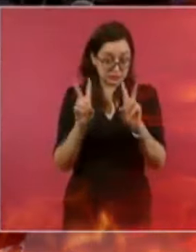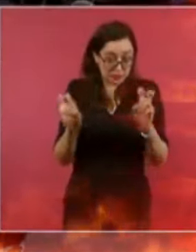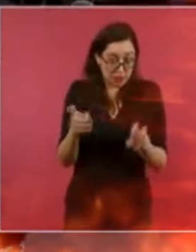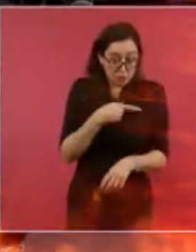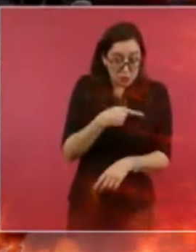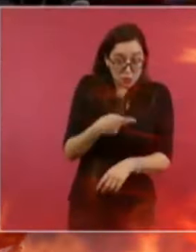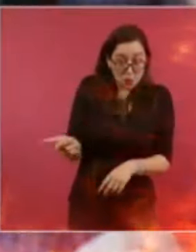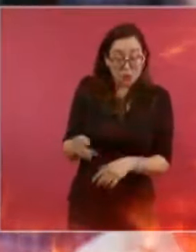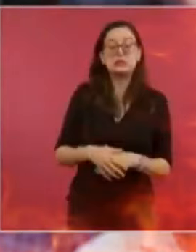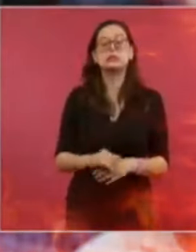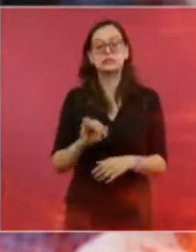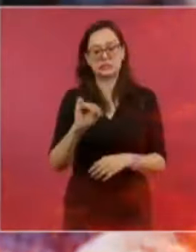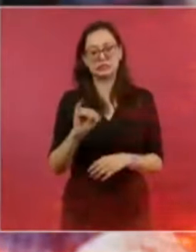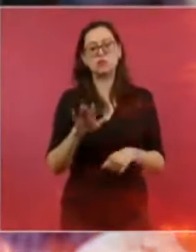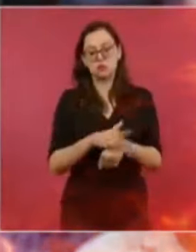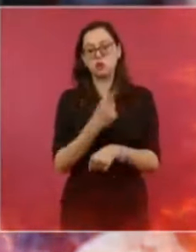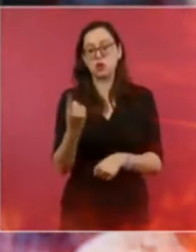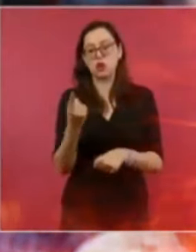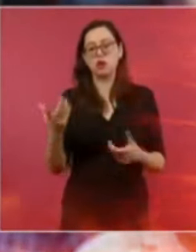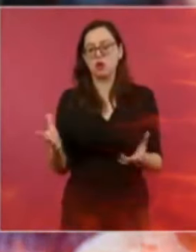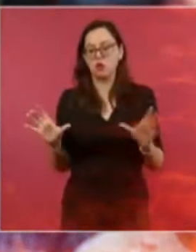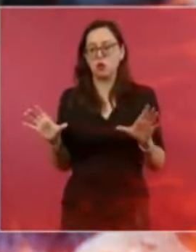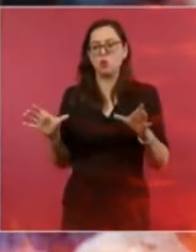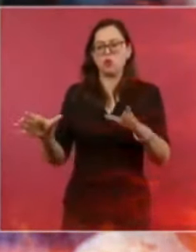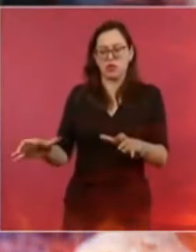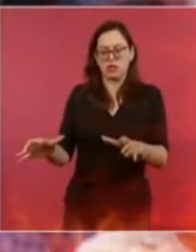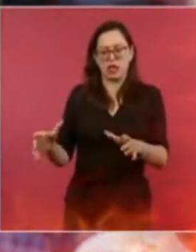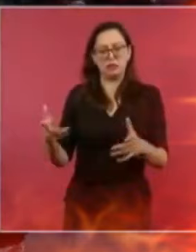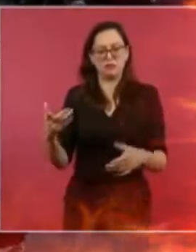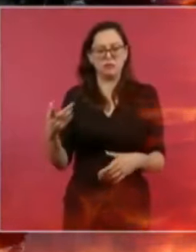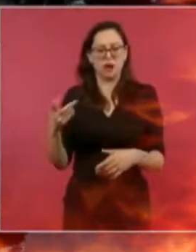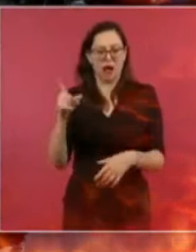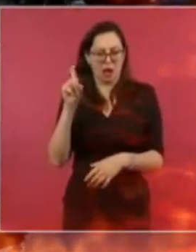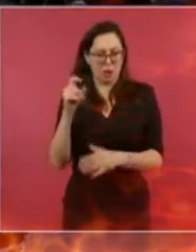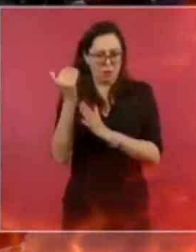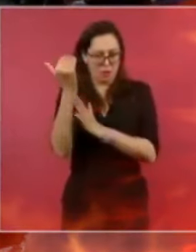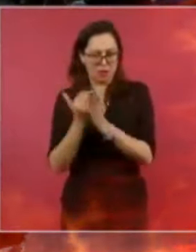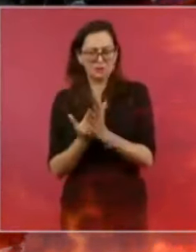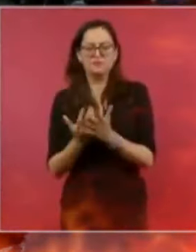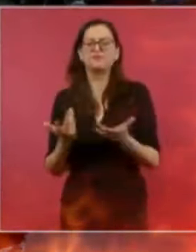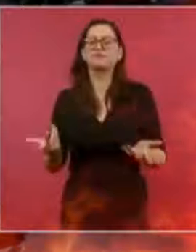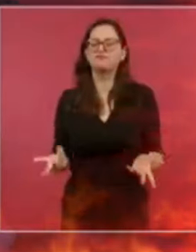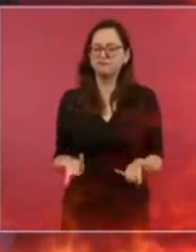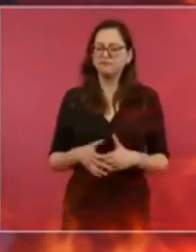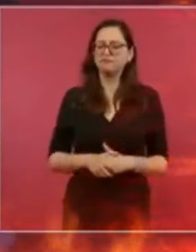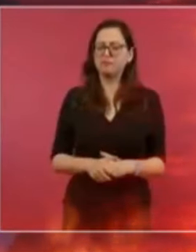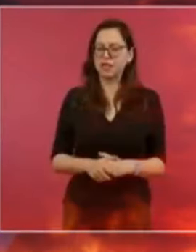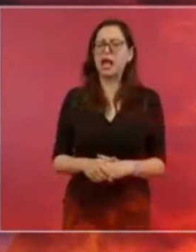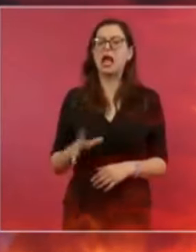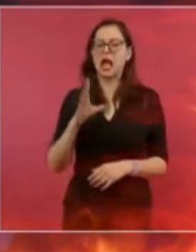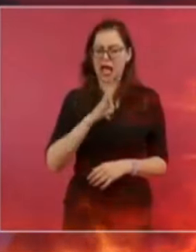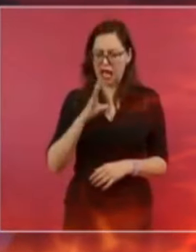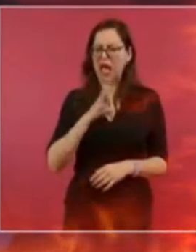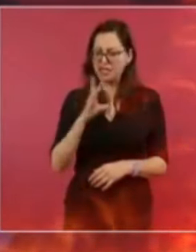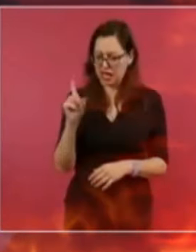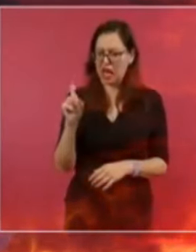¿Cómo puedes entonces demostrarle a López que está la situación de tal o cual manera si pese a que